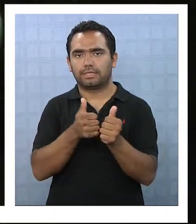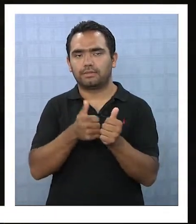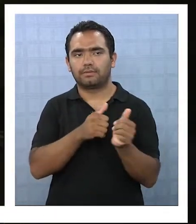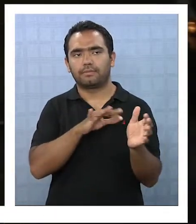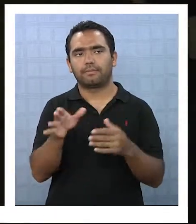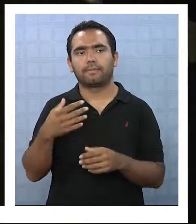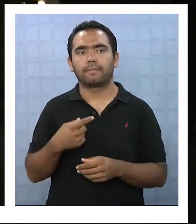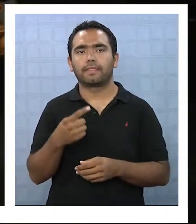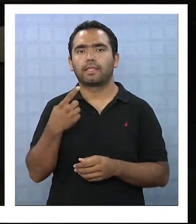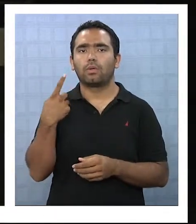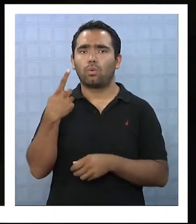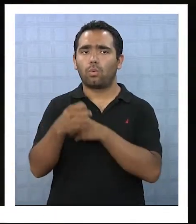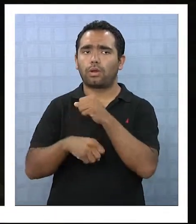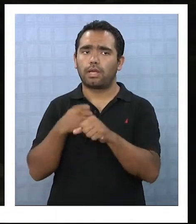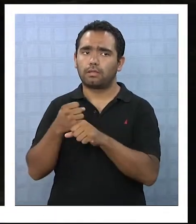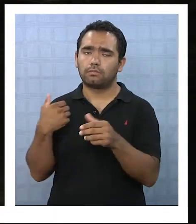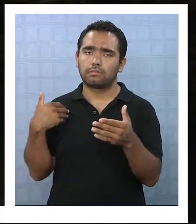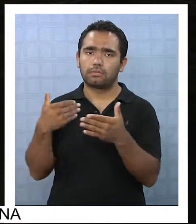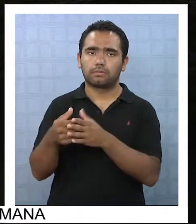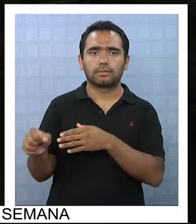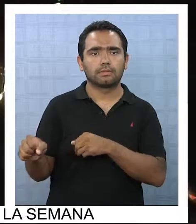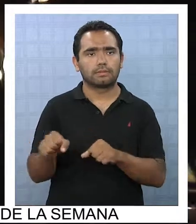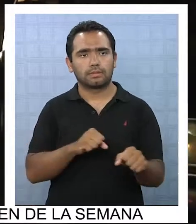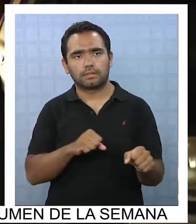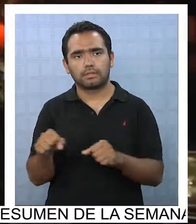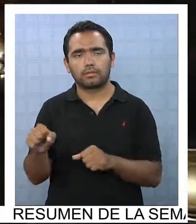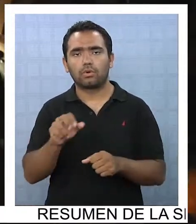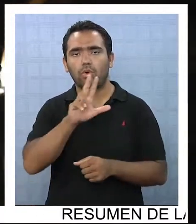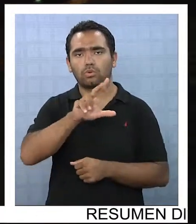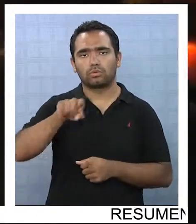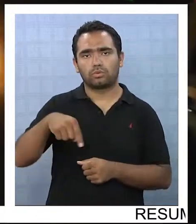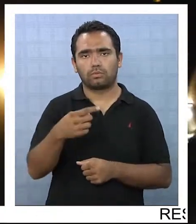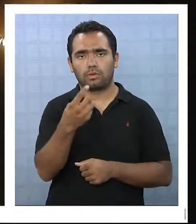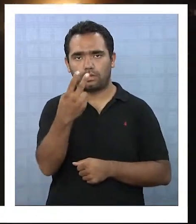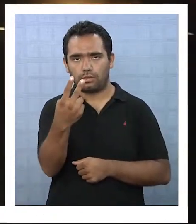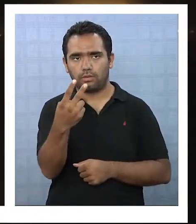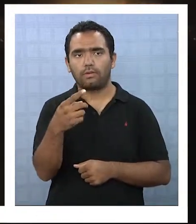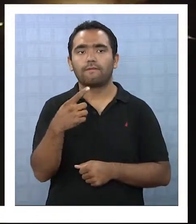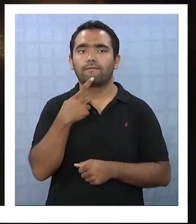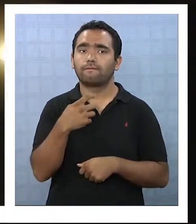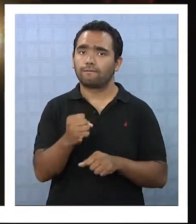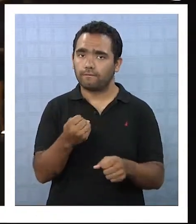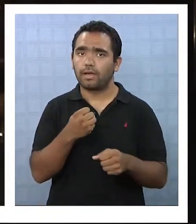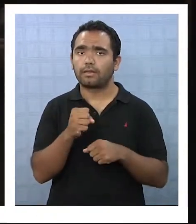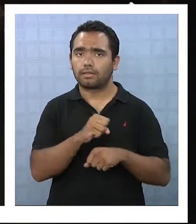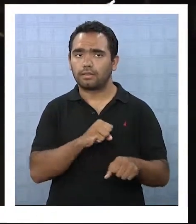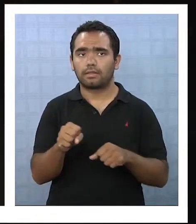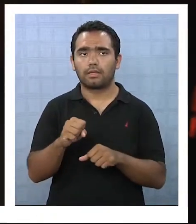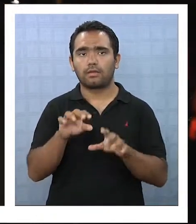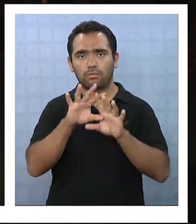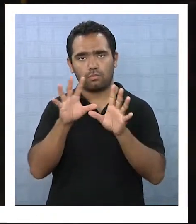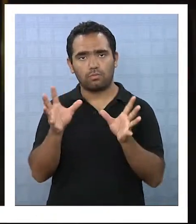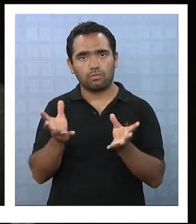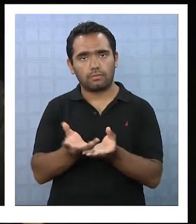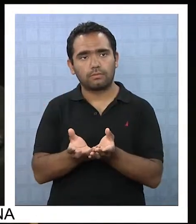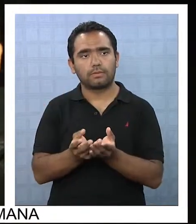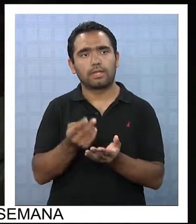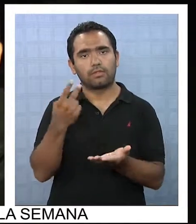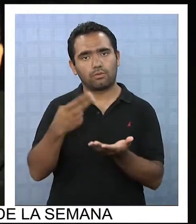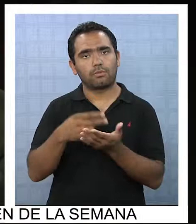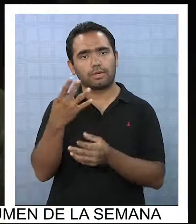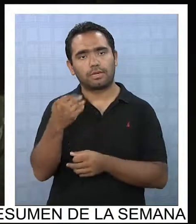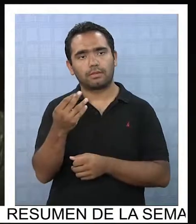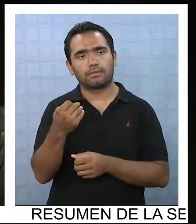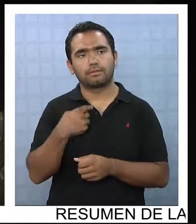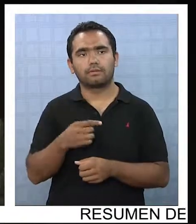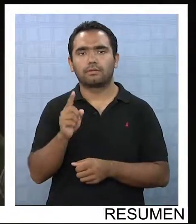Y aunque ha pasado un año, un terremoto 8.2, considerado el más fuerte registrado a nivel mundial S-2014,